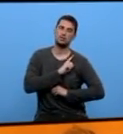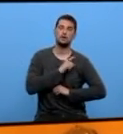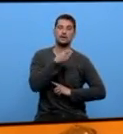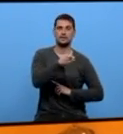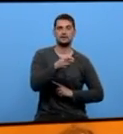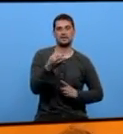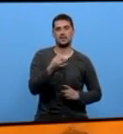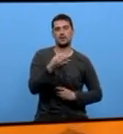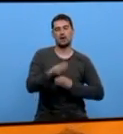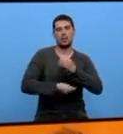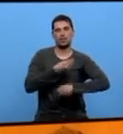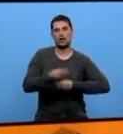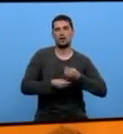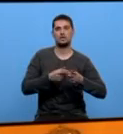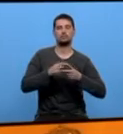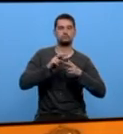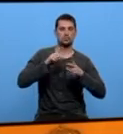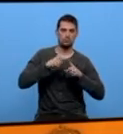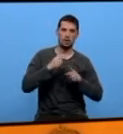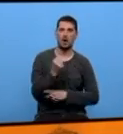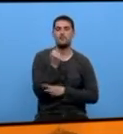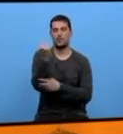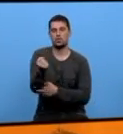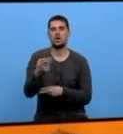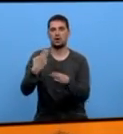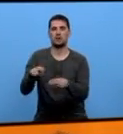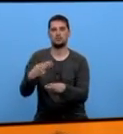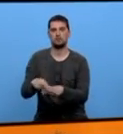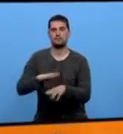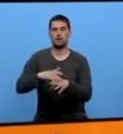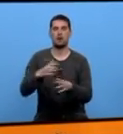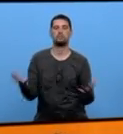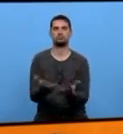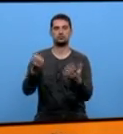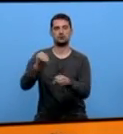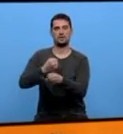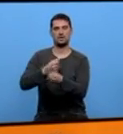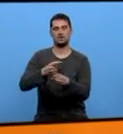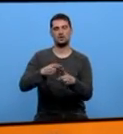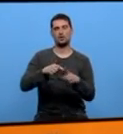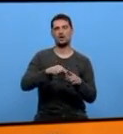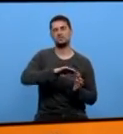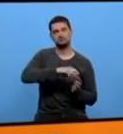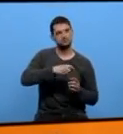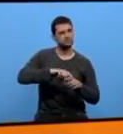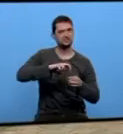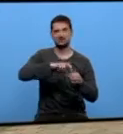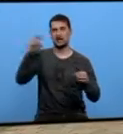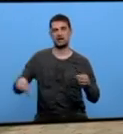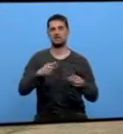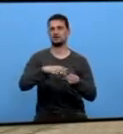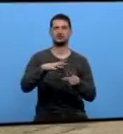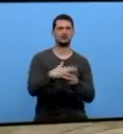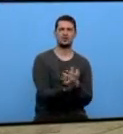de facer e de mirar por as políticas activas de emprego para intentar salir desta situación de desemprego bestial.